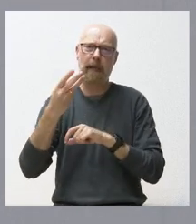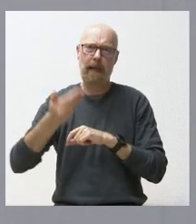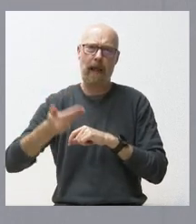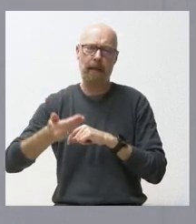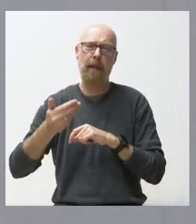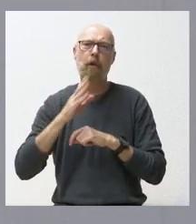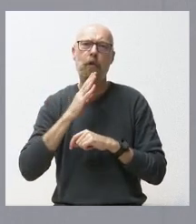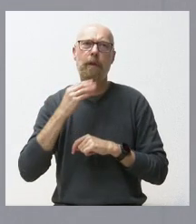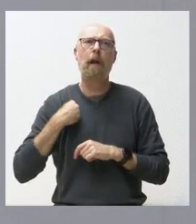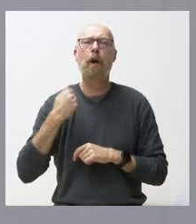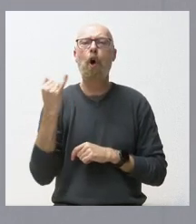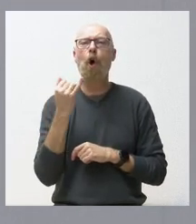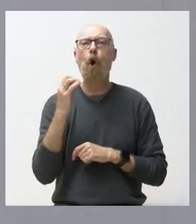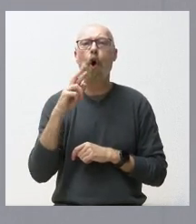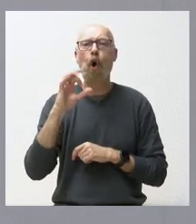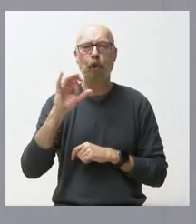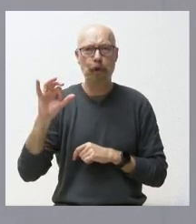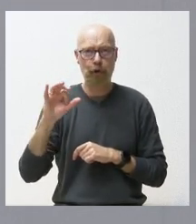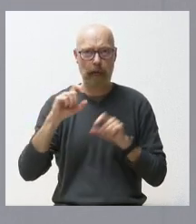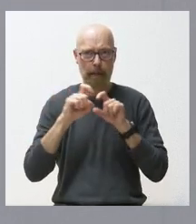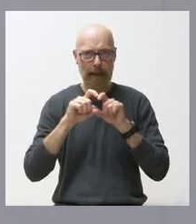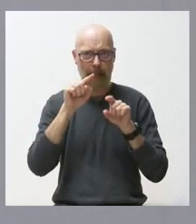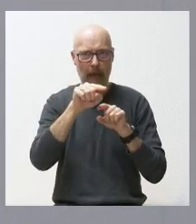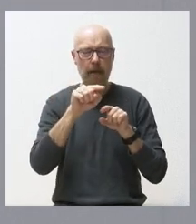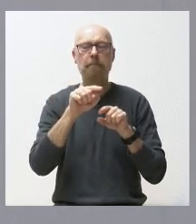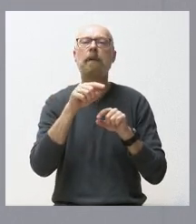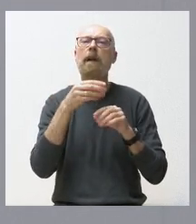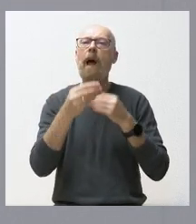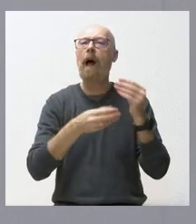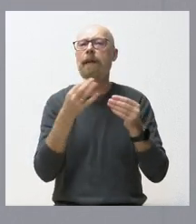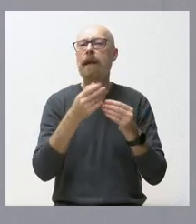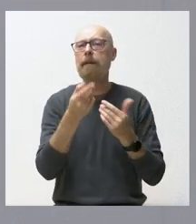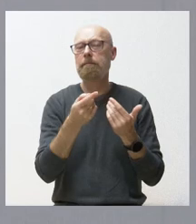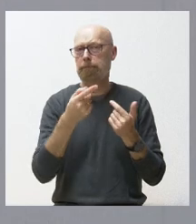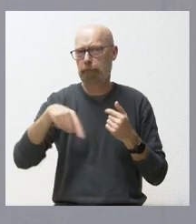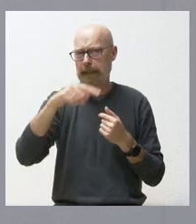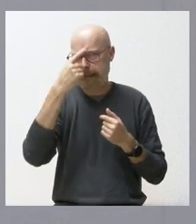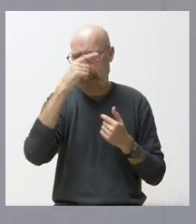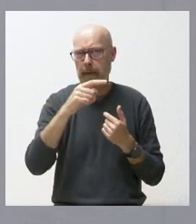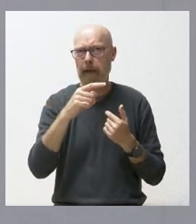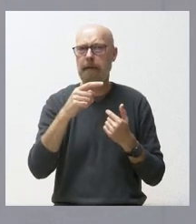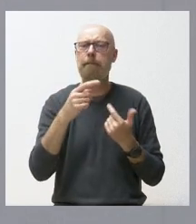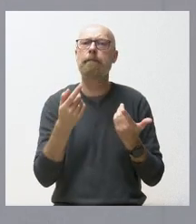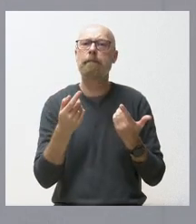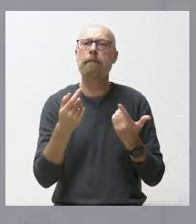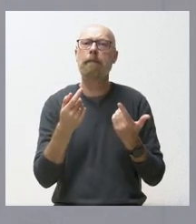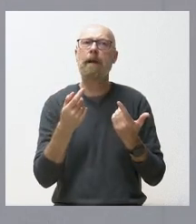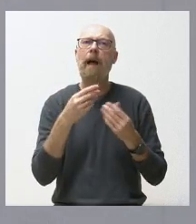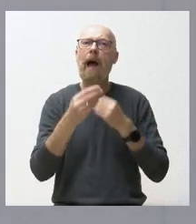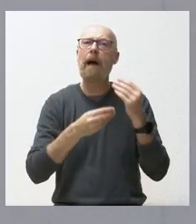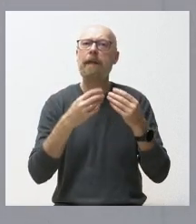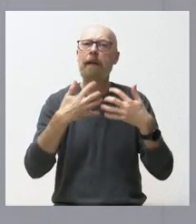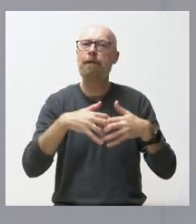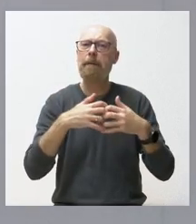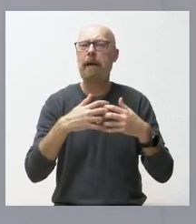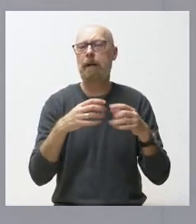es Horse. Horse es una empresa que se dedica, como saben ustedes, Horse Powertrain, a la fabricación de motores.